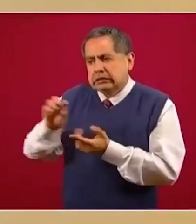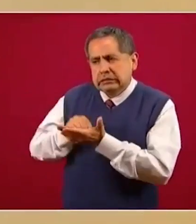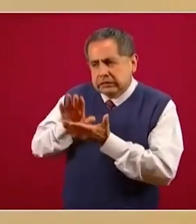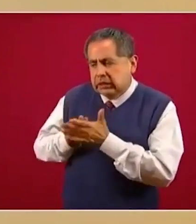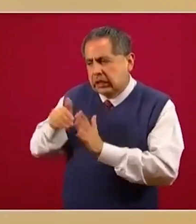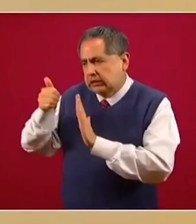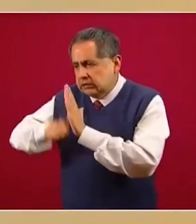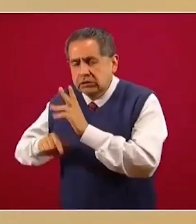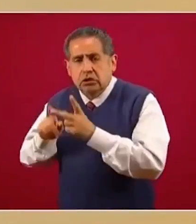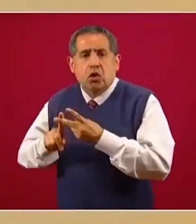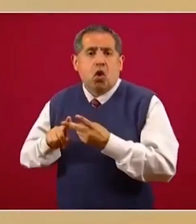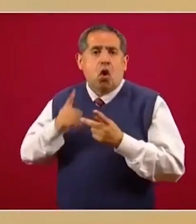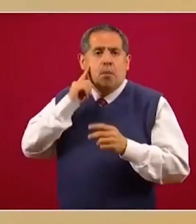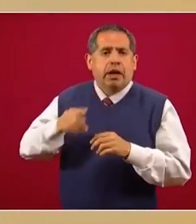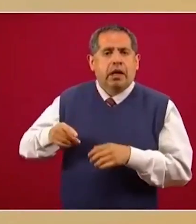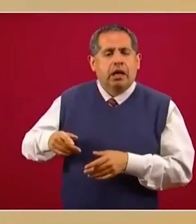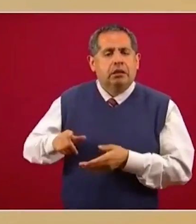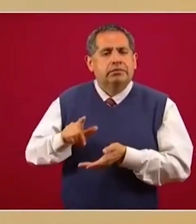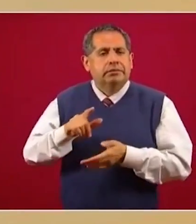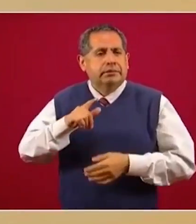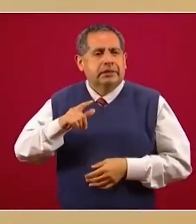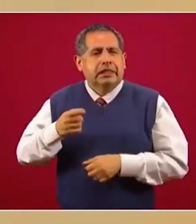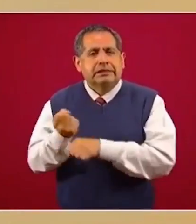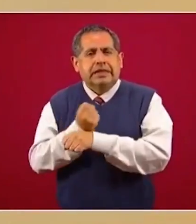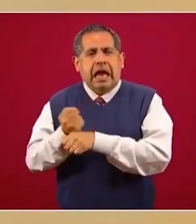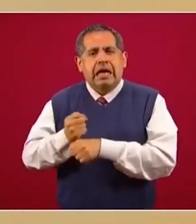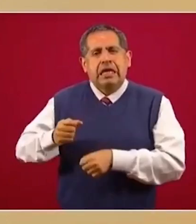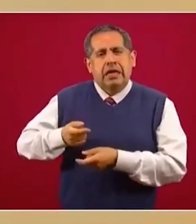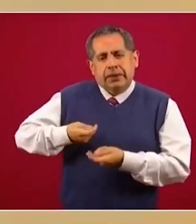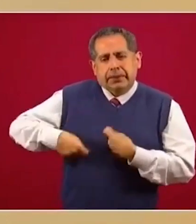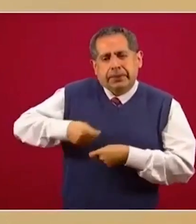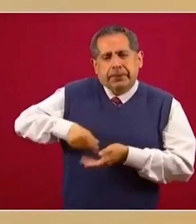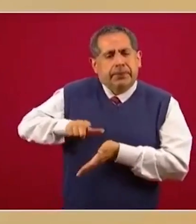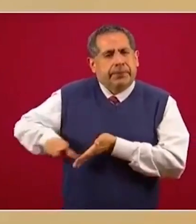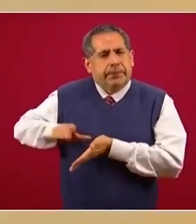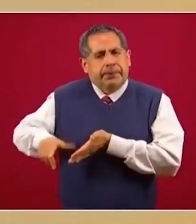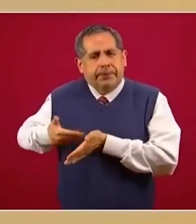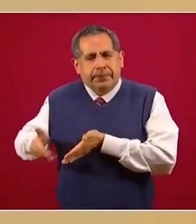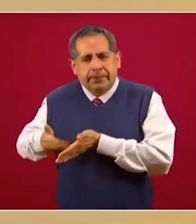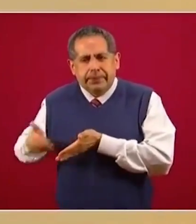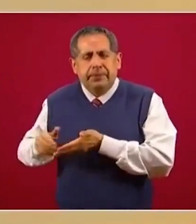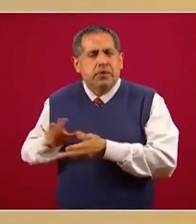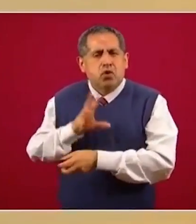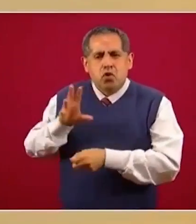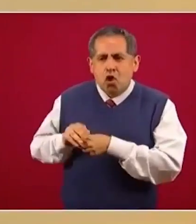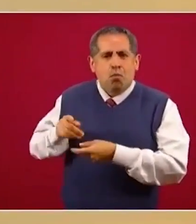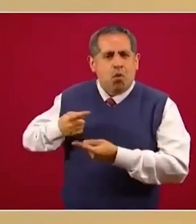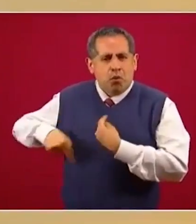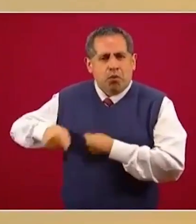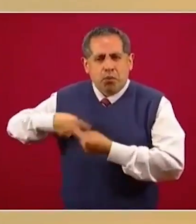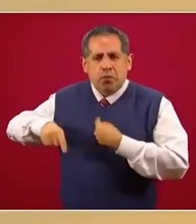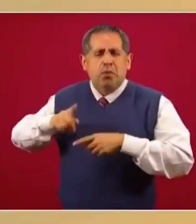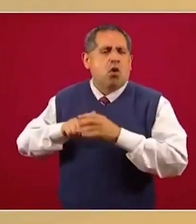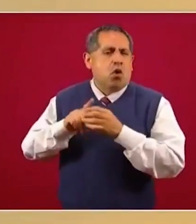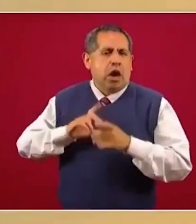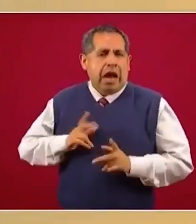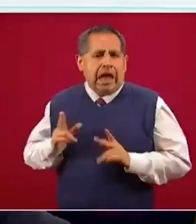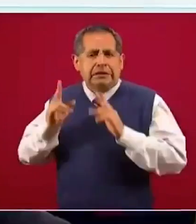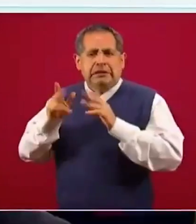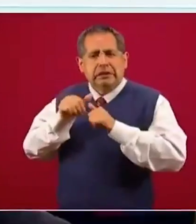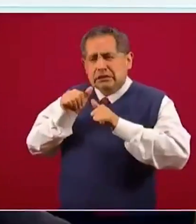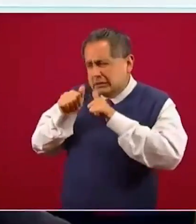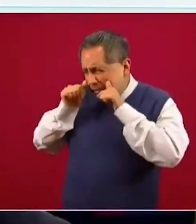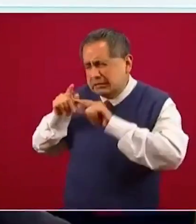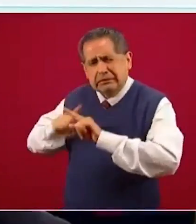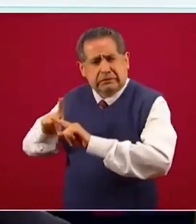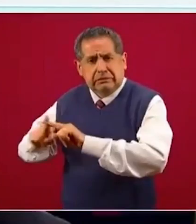oncológicos, hemodiálisis a los pacientes que lo necesitaban. Se siguió dando la atención a la mayoría de los pacientes que nos lo solicitaron.